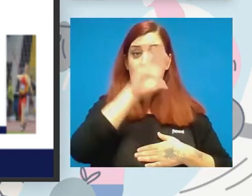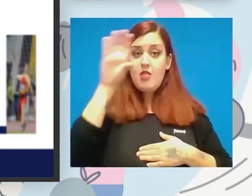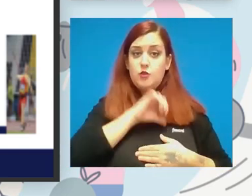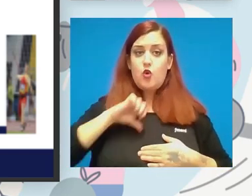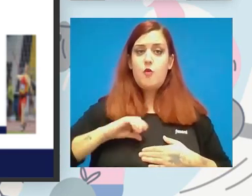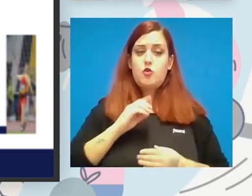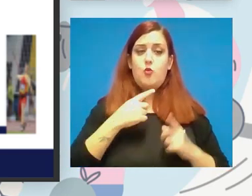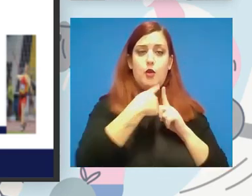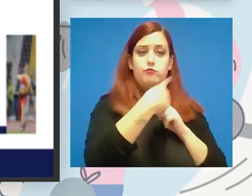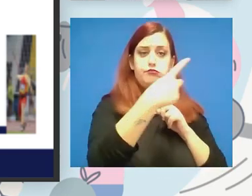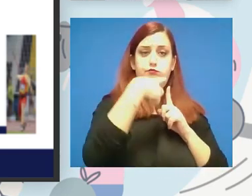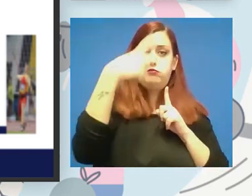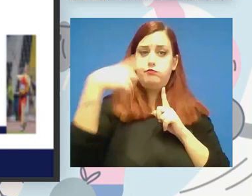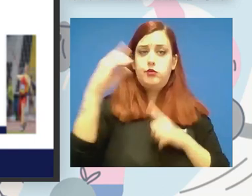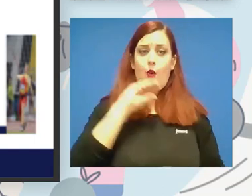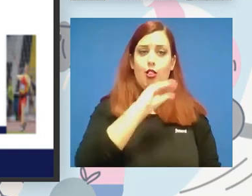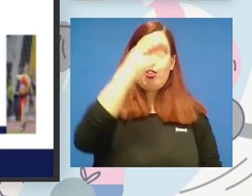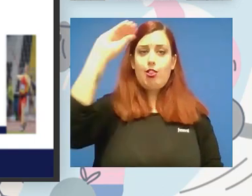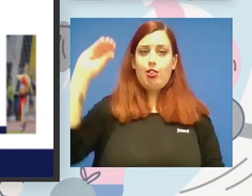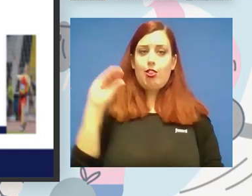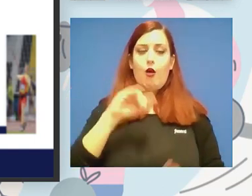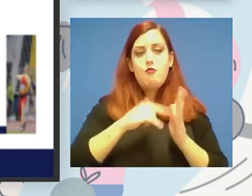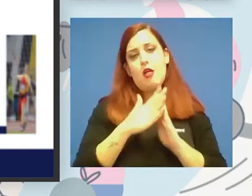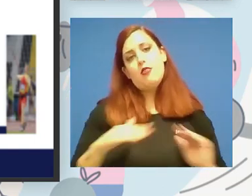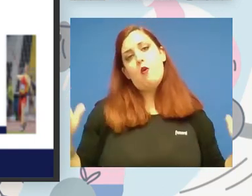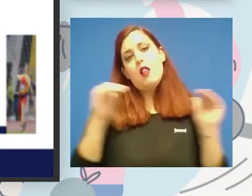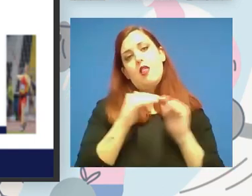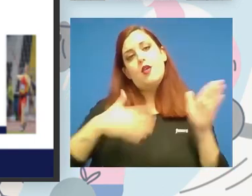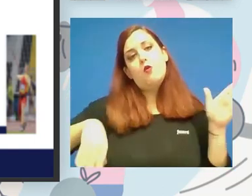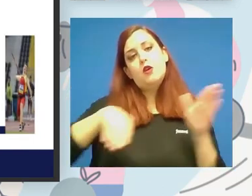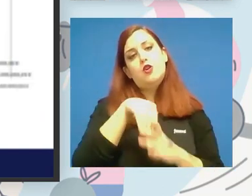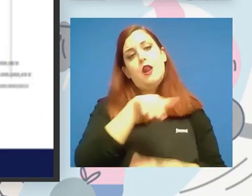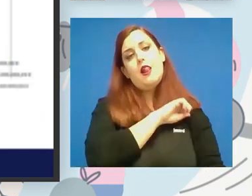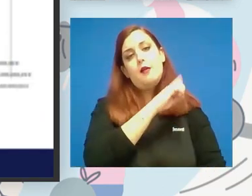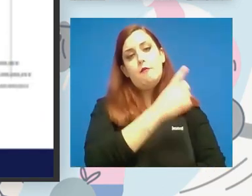con un objetivo de un plan de igualdad e inclusión en el deporte